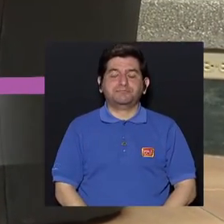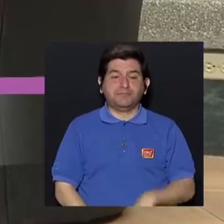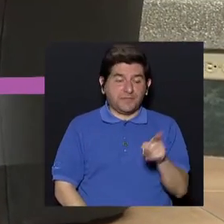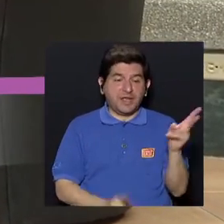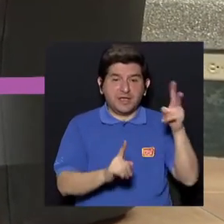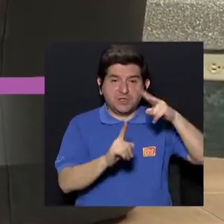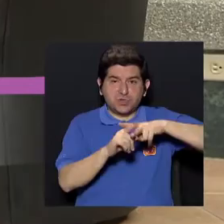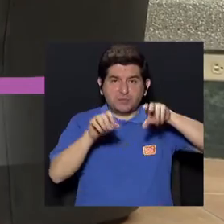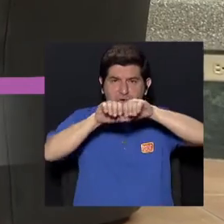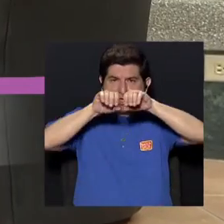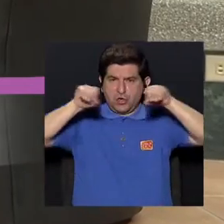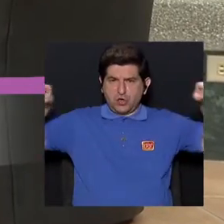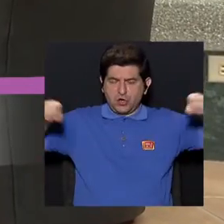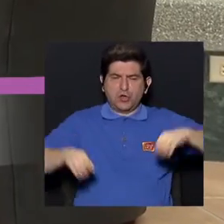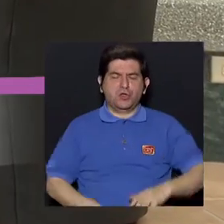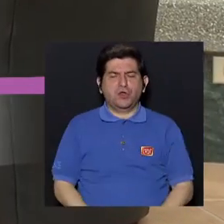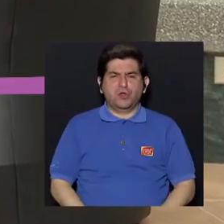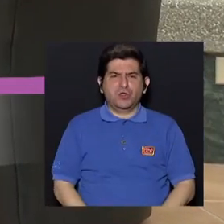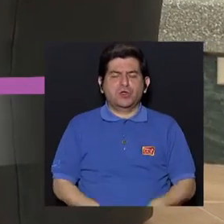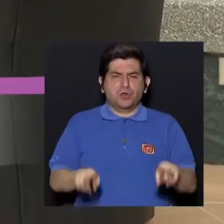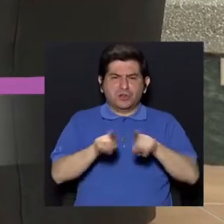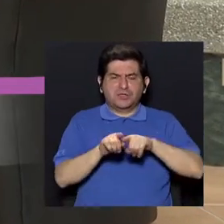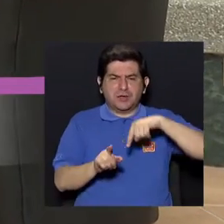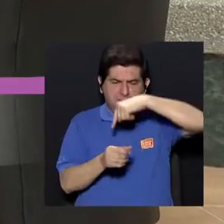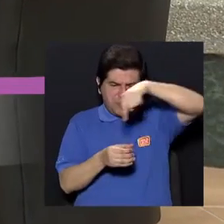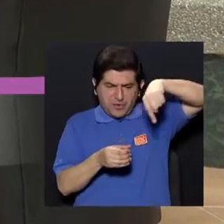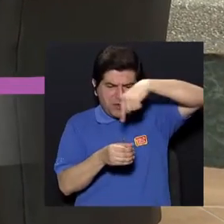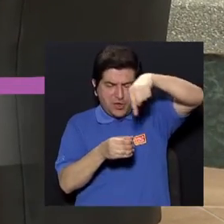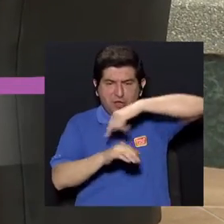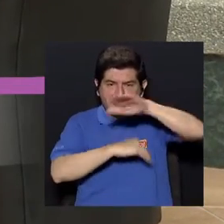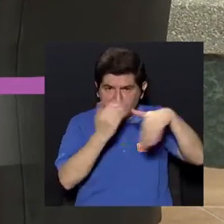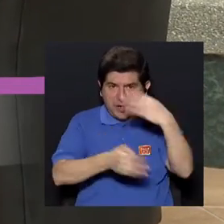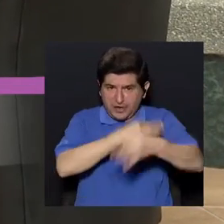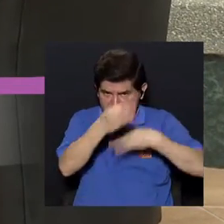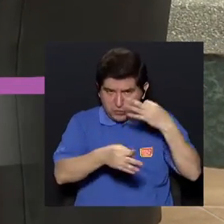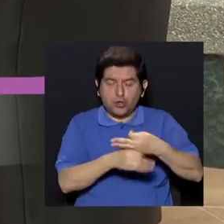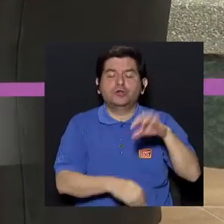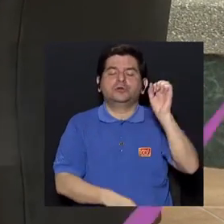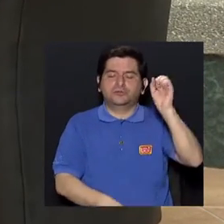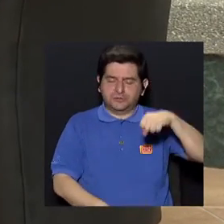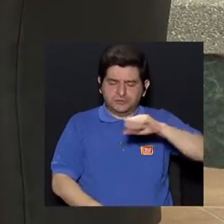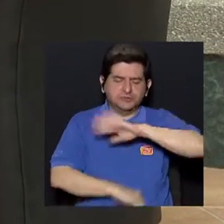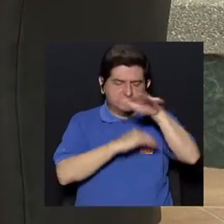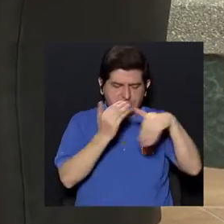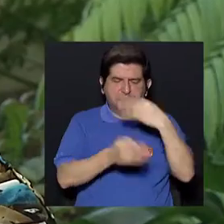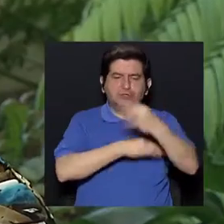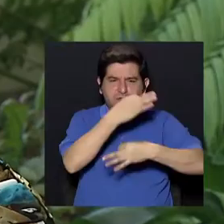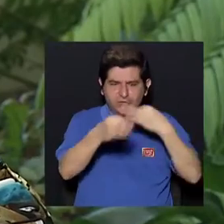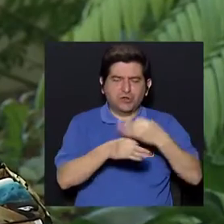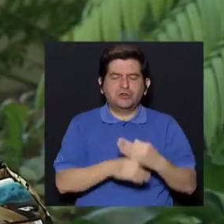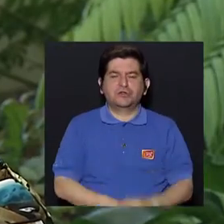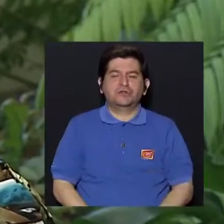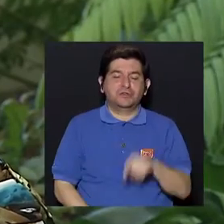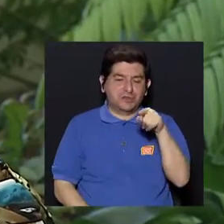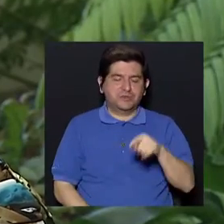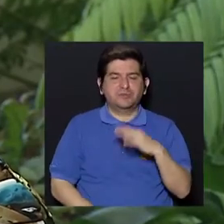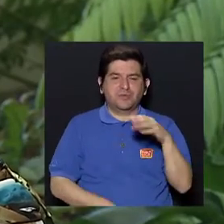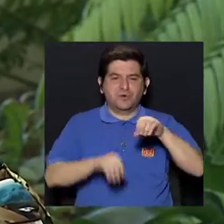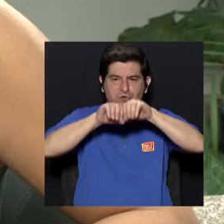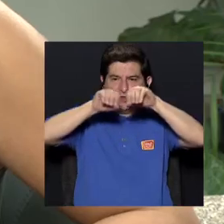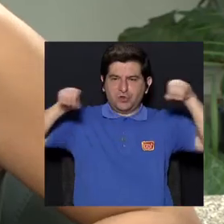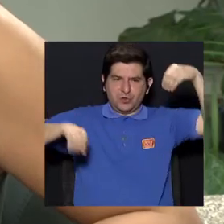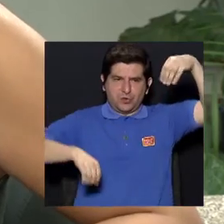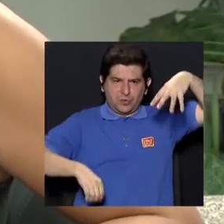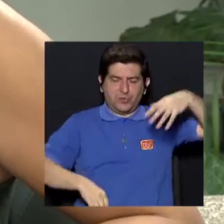aplica para los largos, para los redondos, para los de espiral y para... Para todo tipo, ¿verdad?, de fluorescentes que estemos hablando.